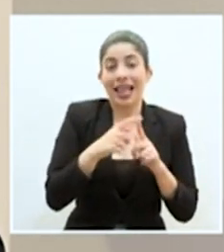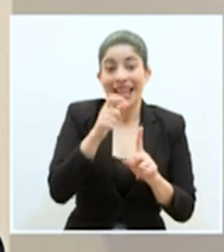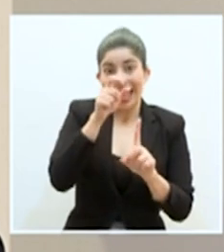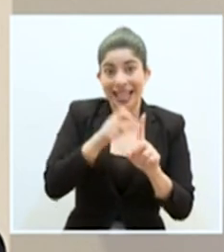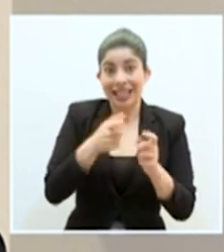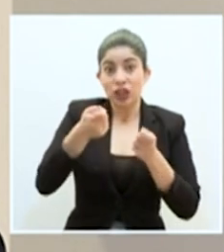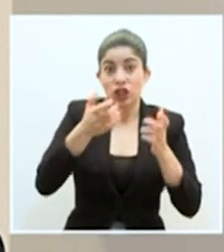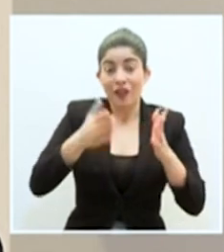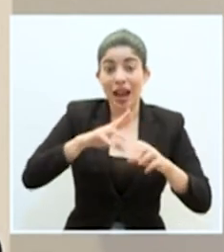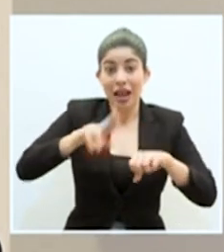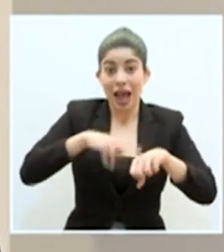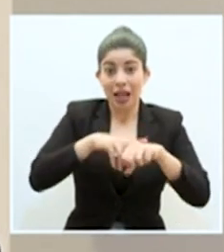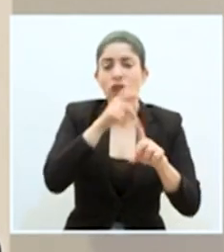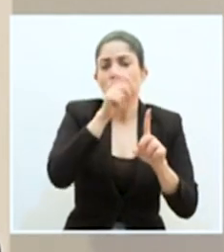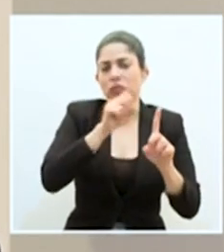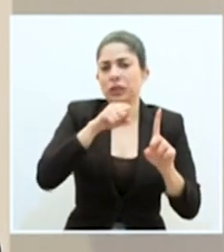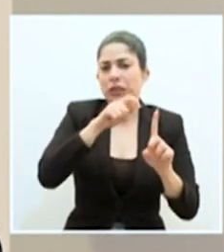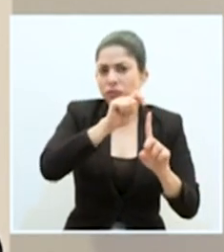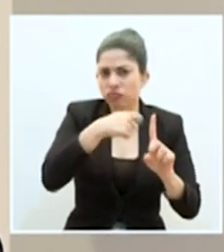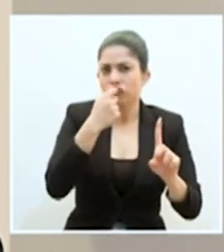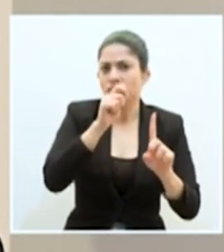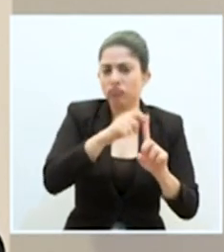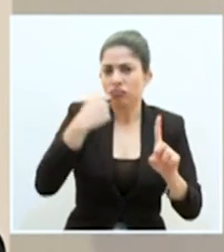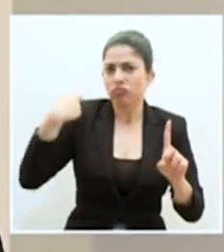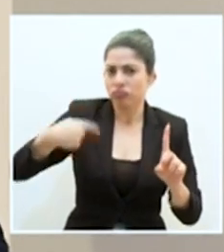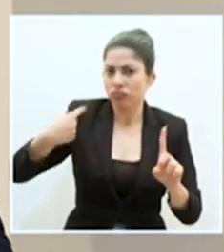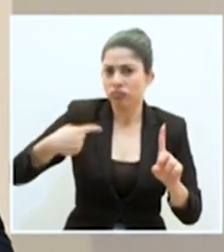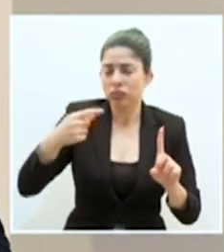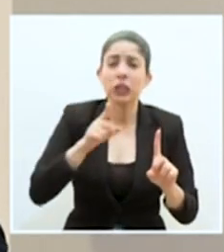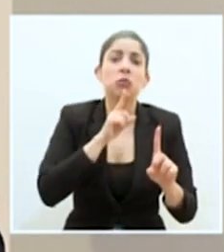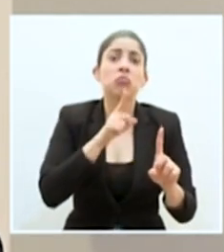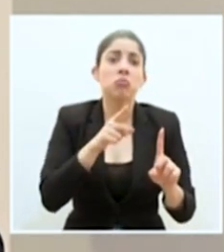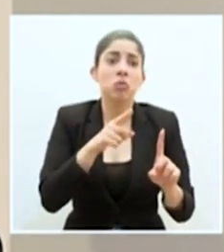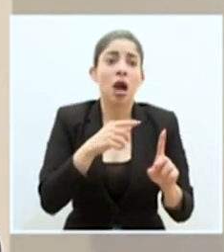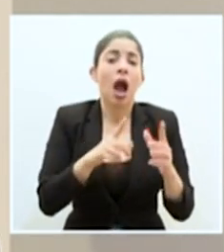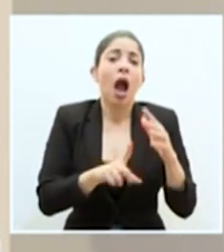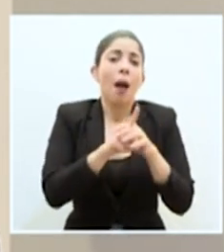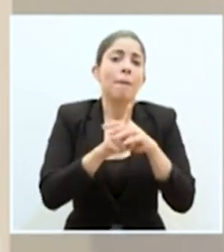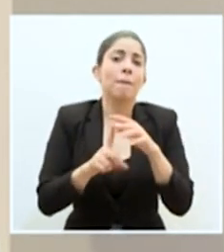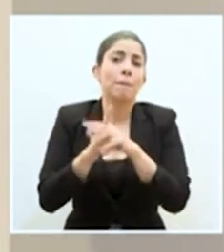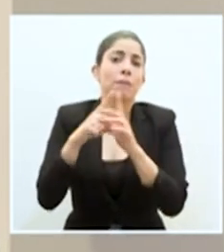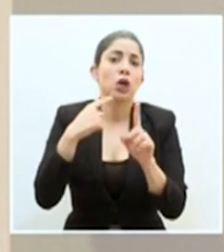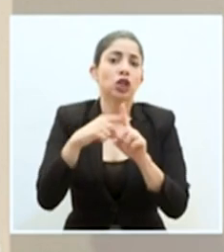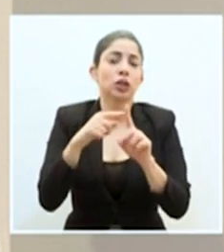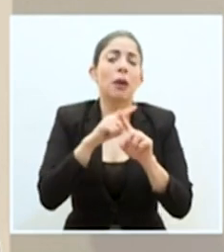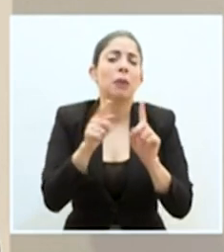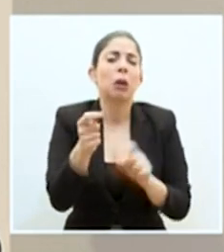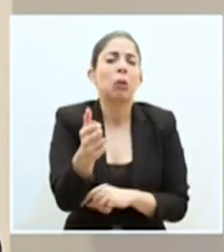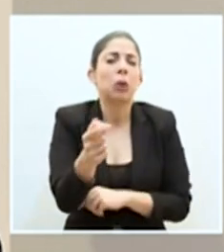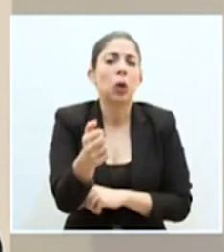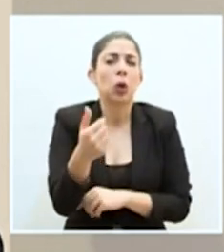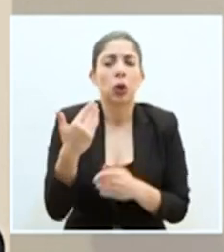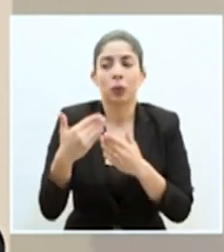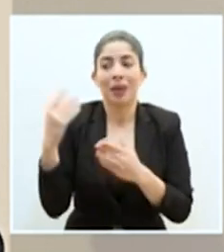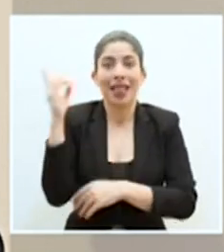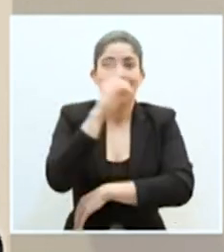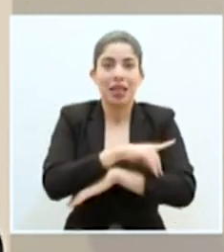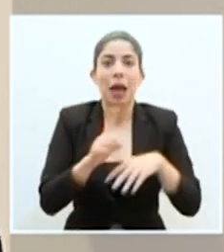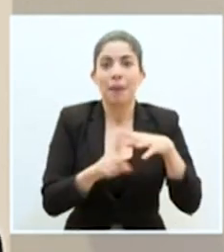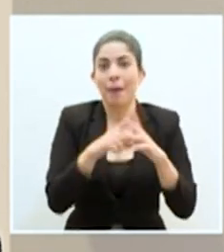hemos estado haciendo pruebas. En realidad, pues hemos tenido positivos, poquitos, es cierto, en los últimos días.